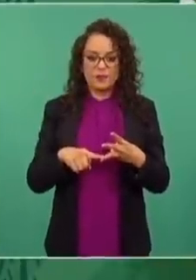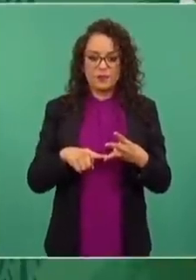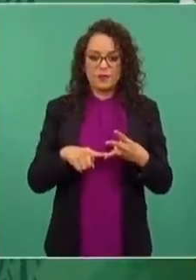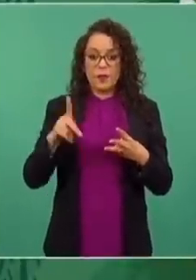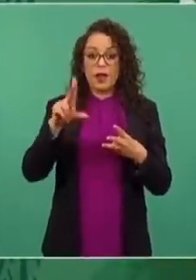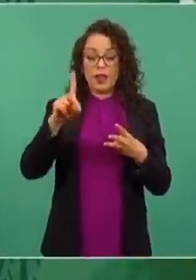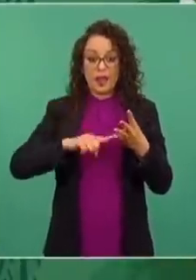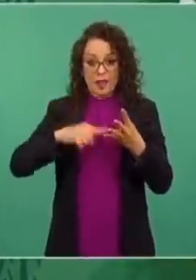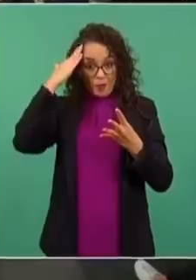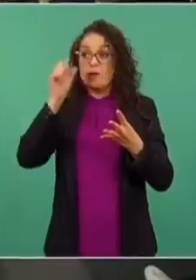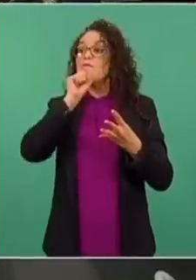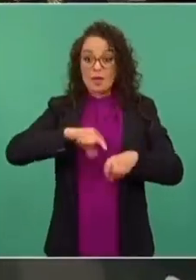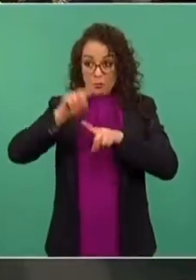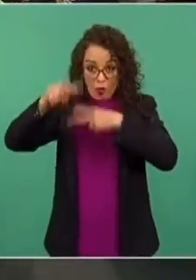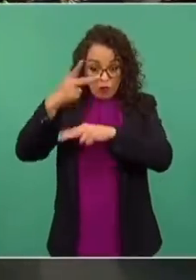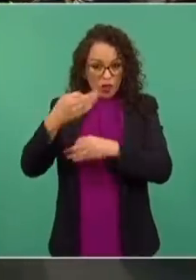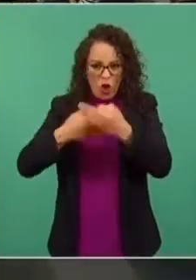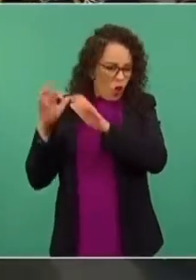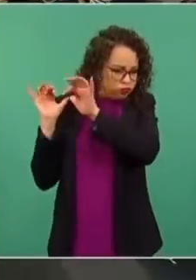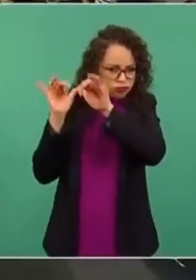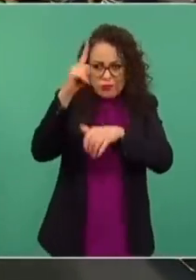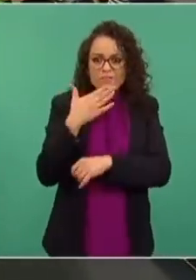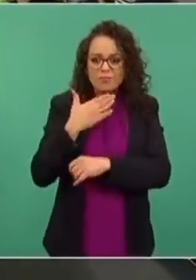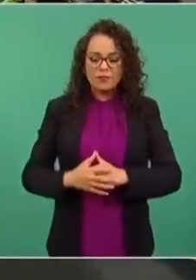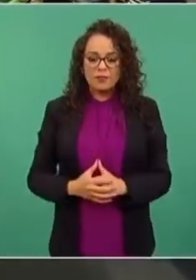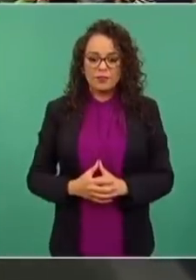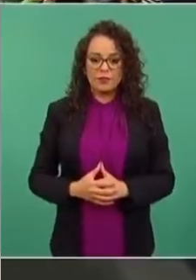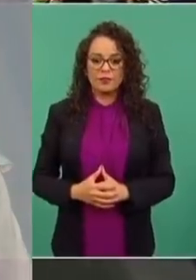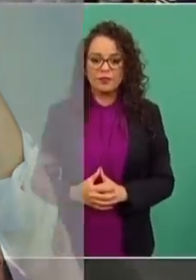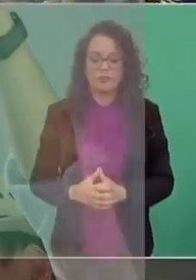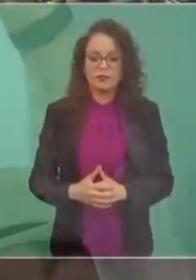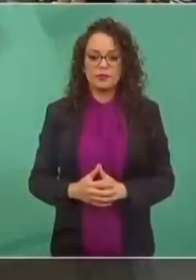el dirigente del PRD. Fueron todos, pero ya, antes.